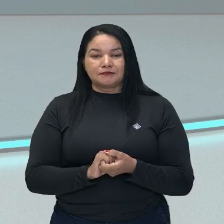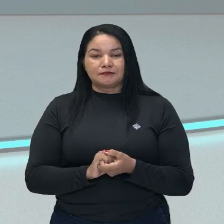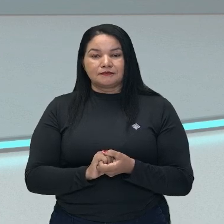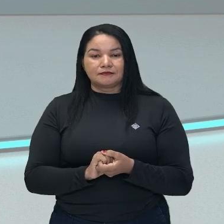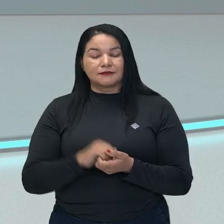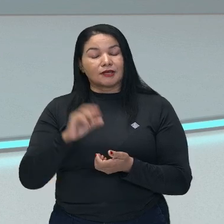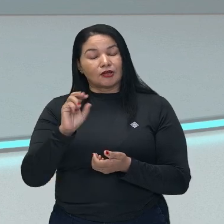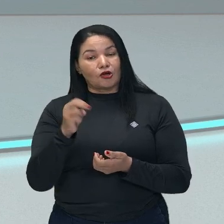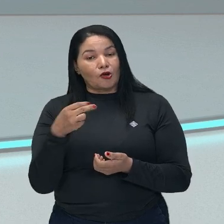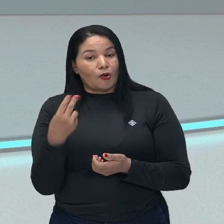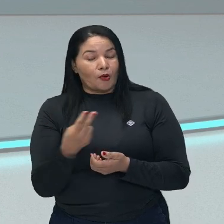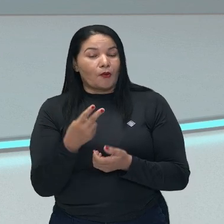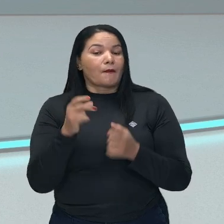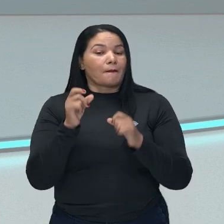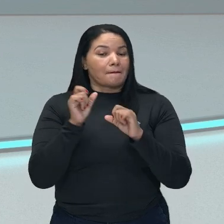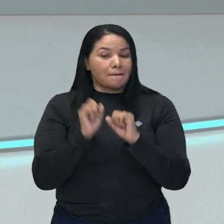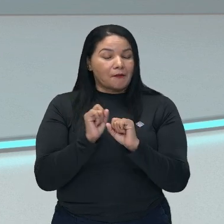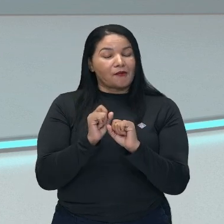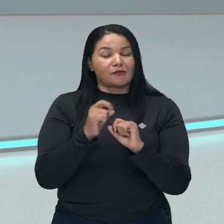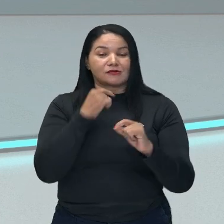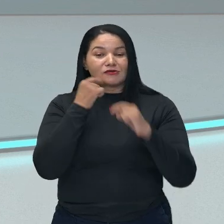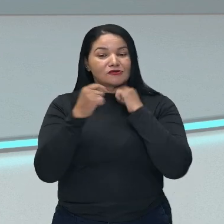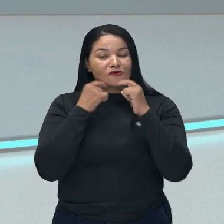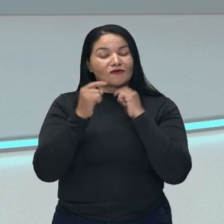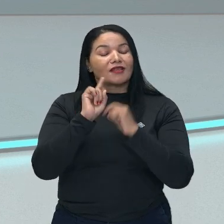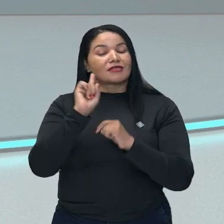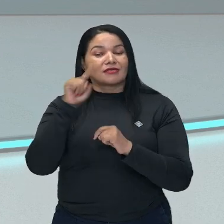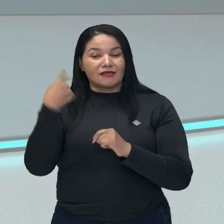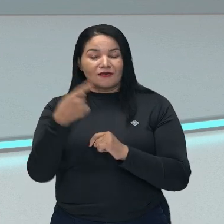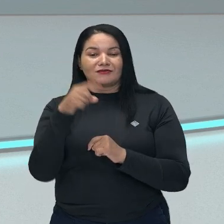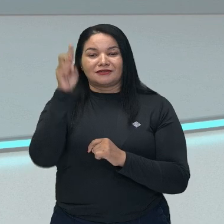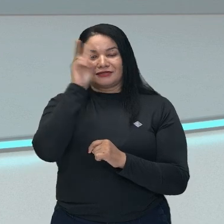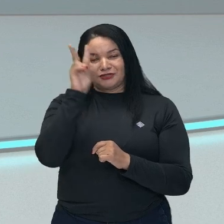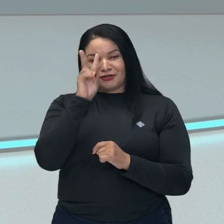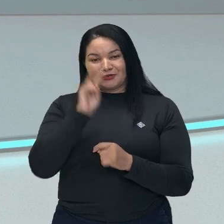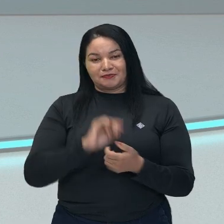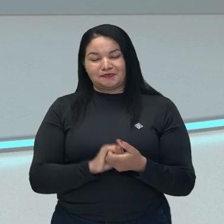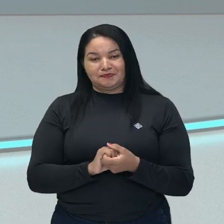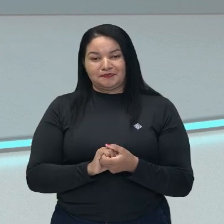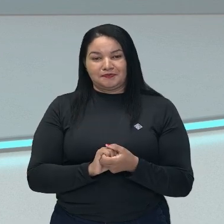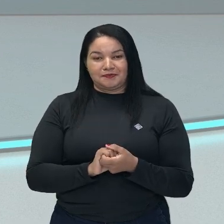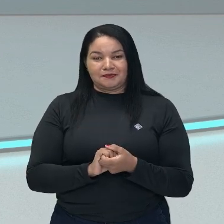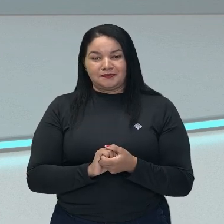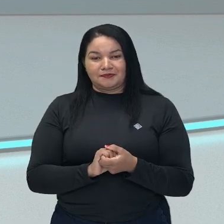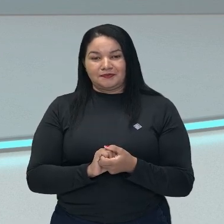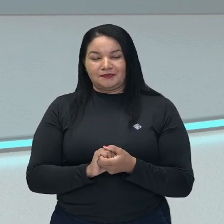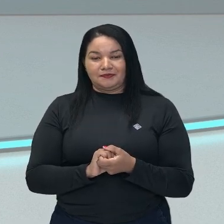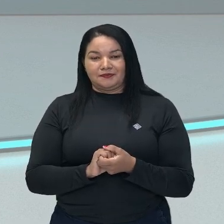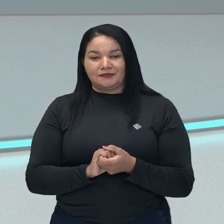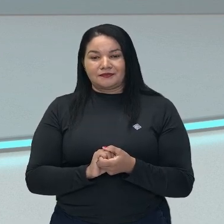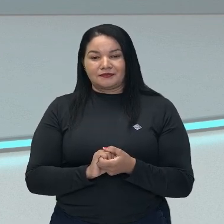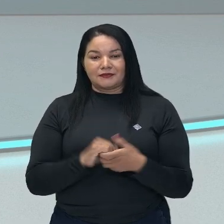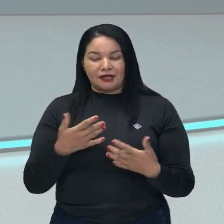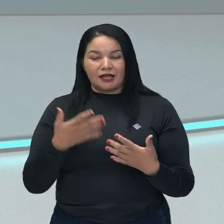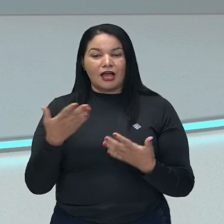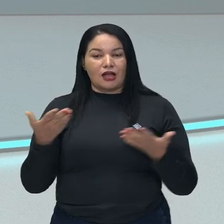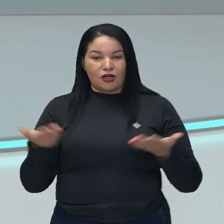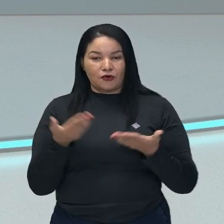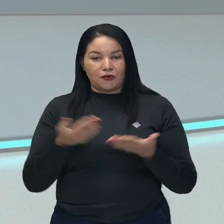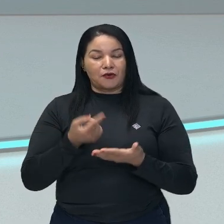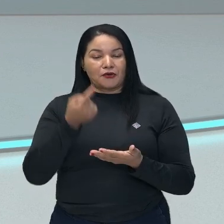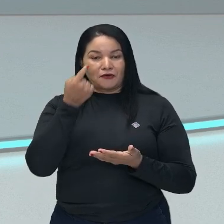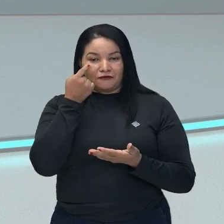gancho para una próxima historia. Ahora, vamos rever las